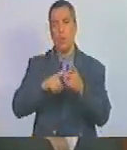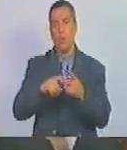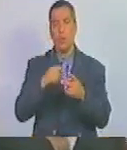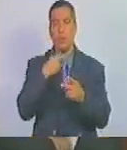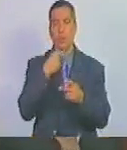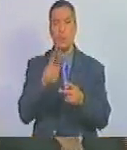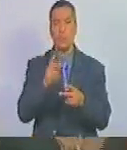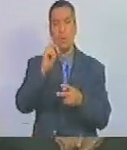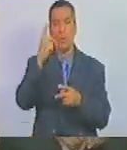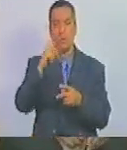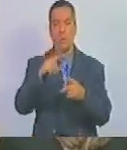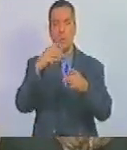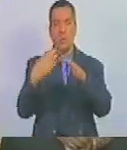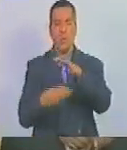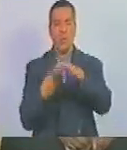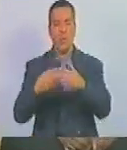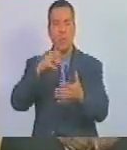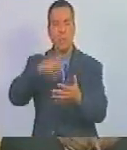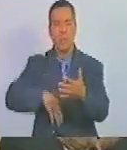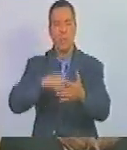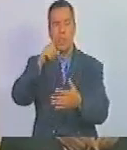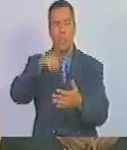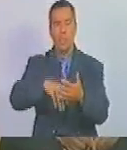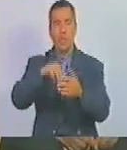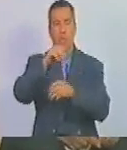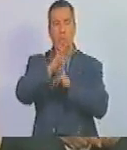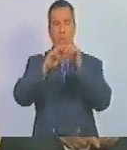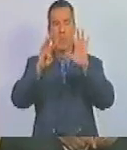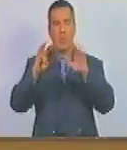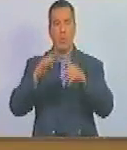la primera unidad de base agraria de 1999